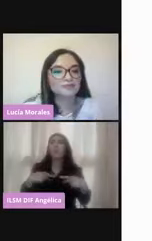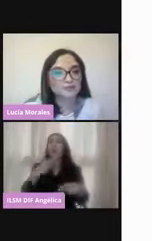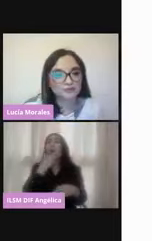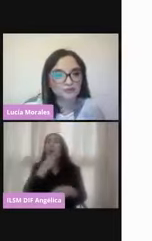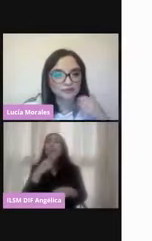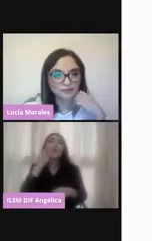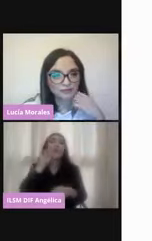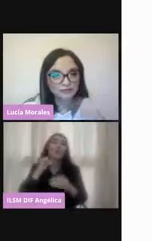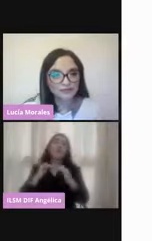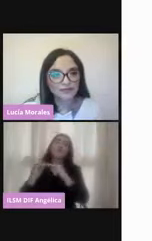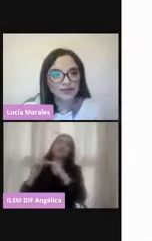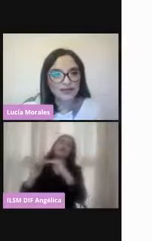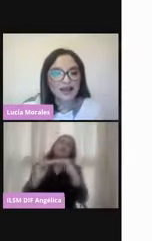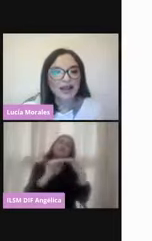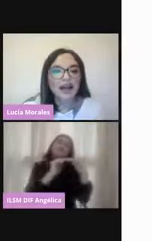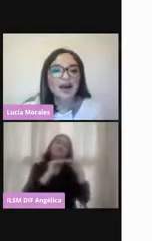siguiente.